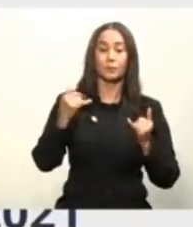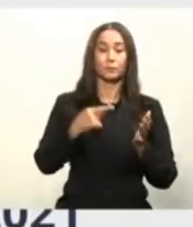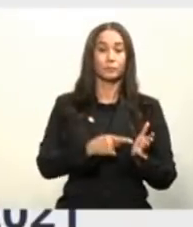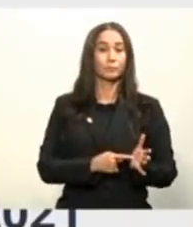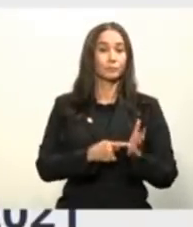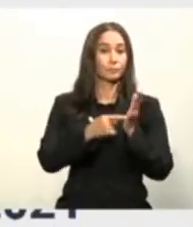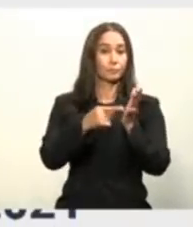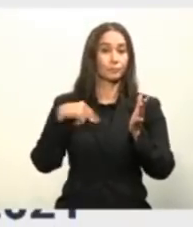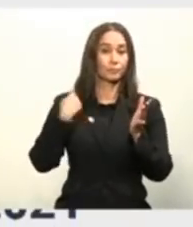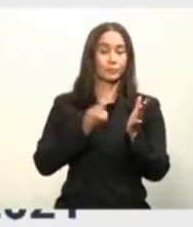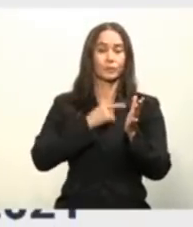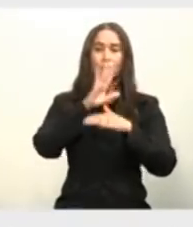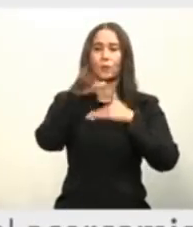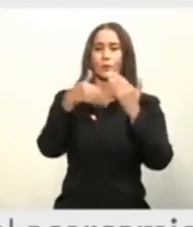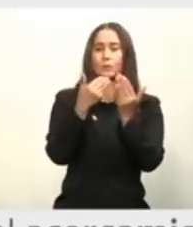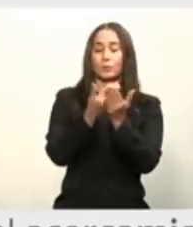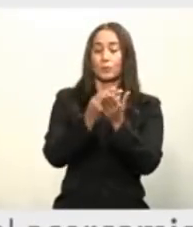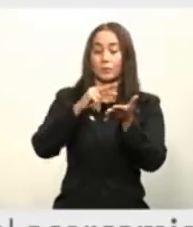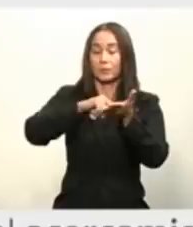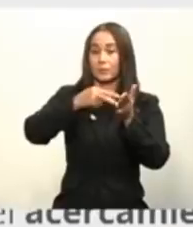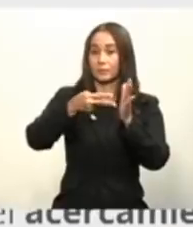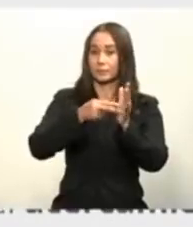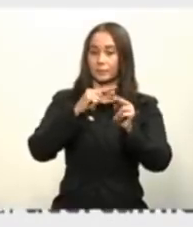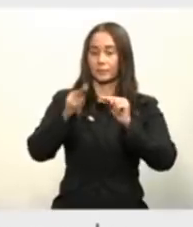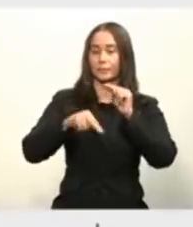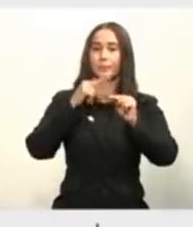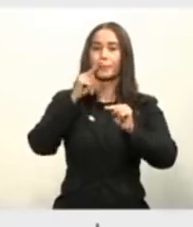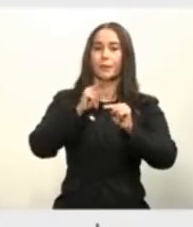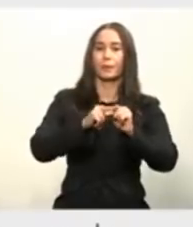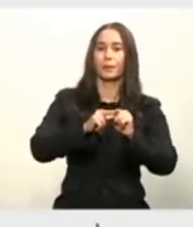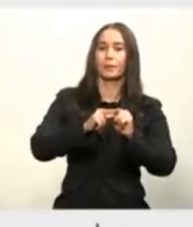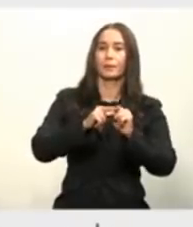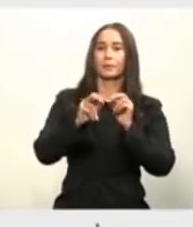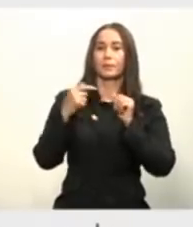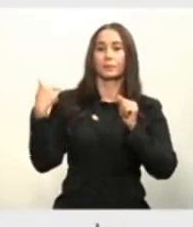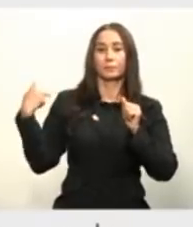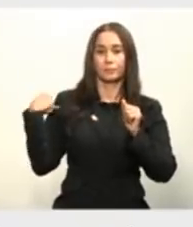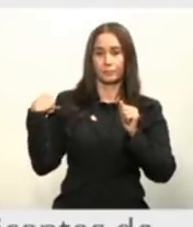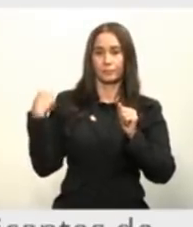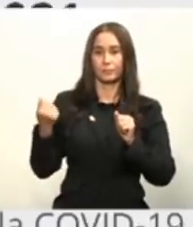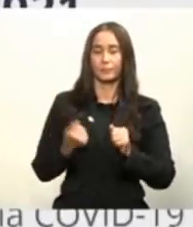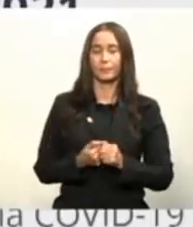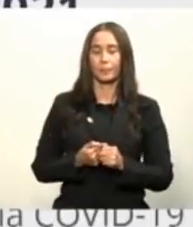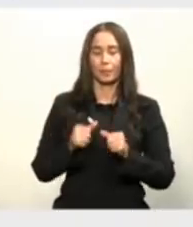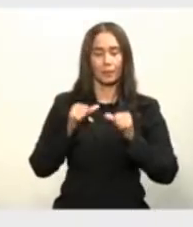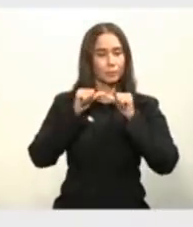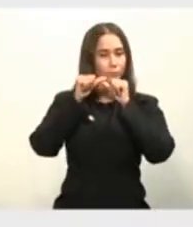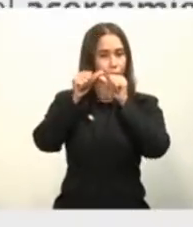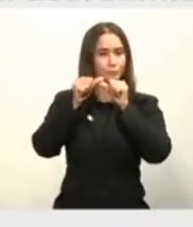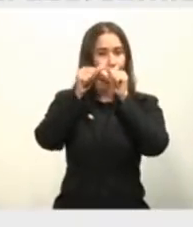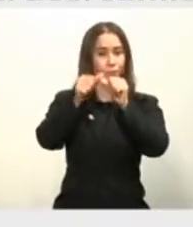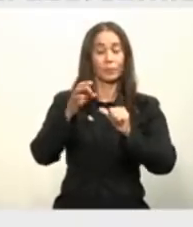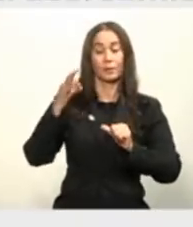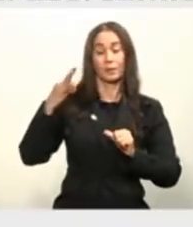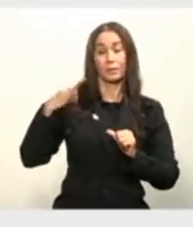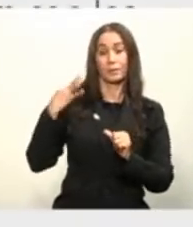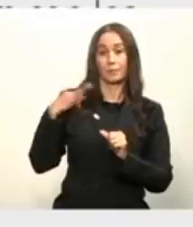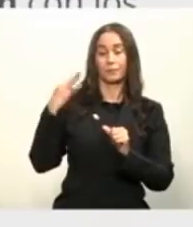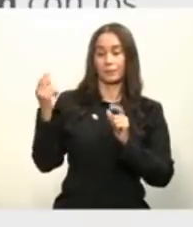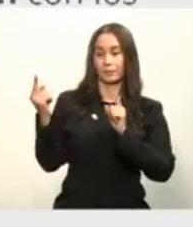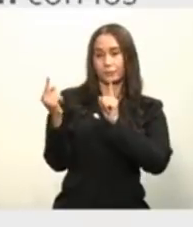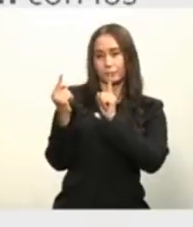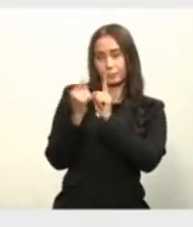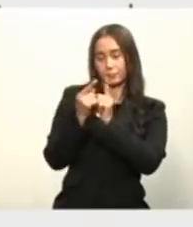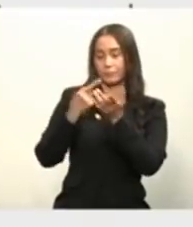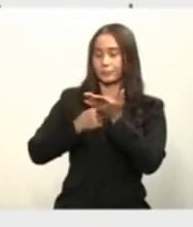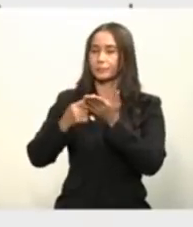todo lo que será el Plan Nacional de Vacunación en unos minutos. Continuamos en febrero el acercamiento